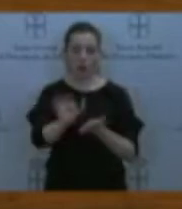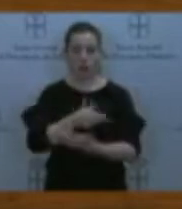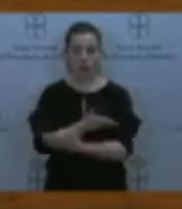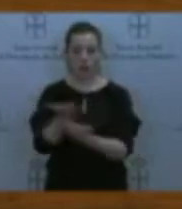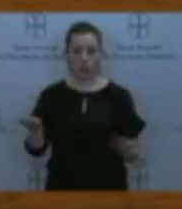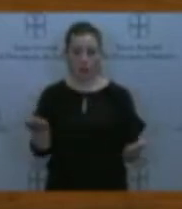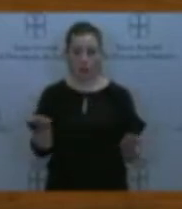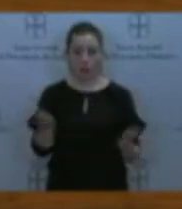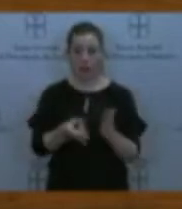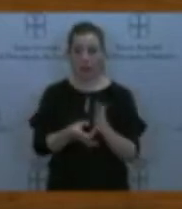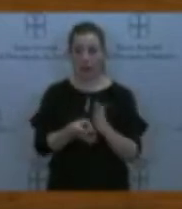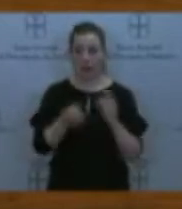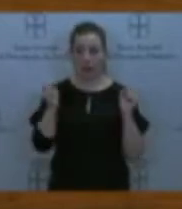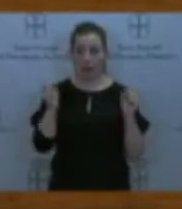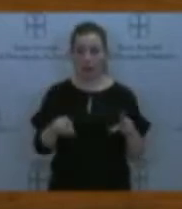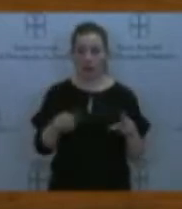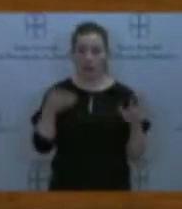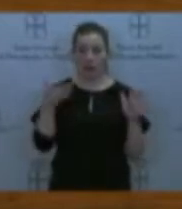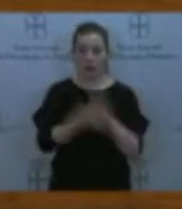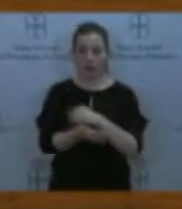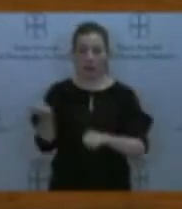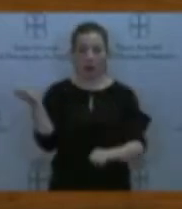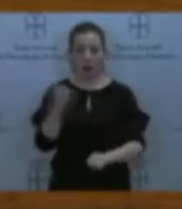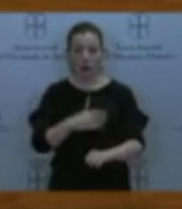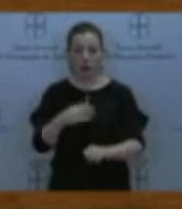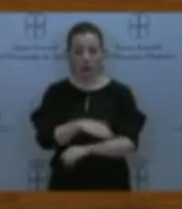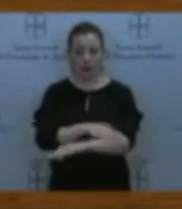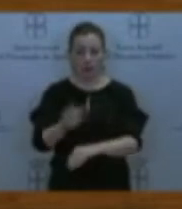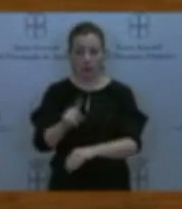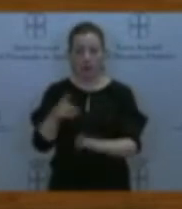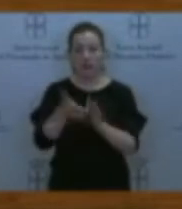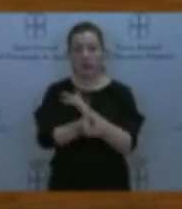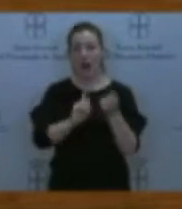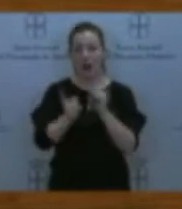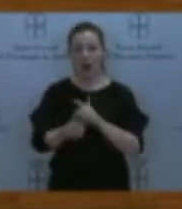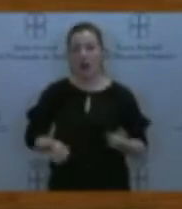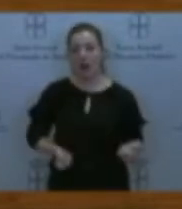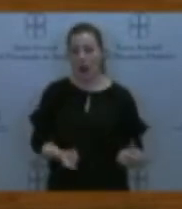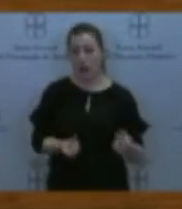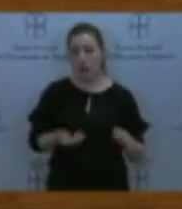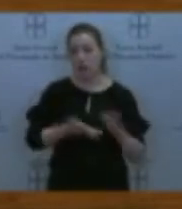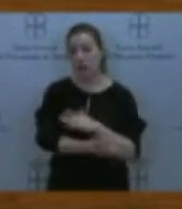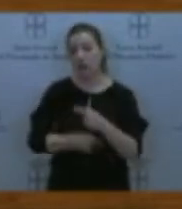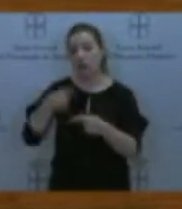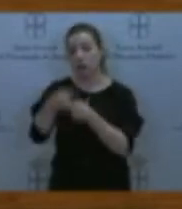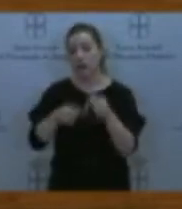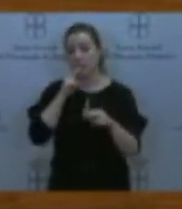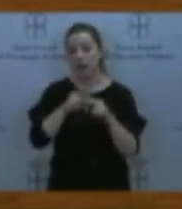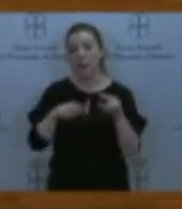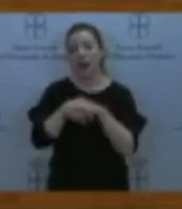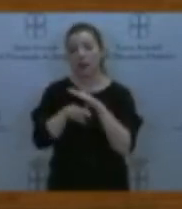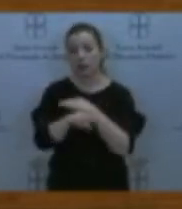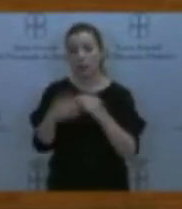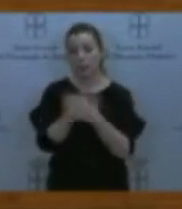suponiendo ahorros a la Administración, nos está suponiendo, al contrario, costes. Son las consecuencias de la llamada gestión mixta